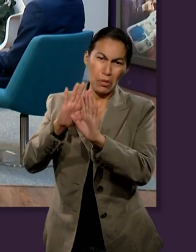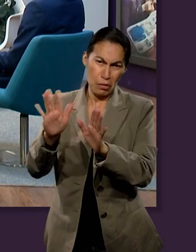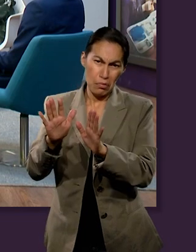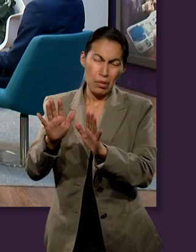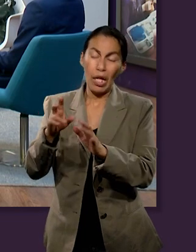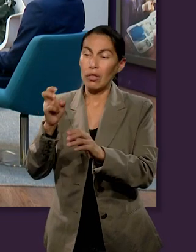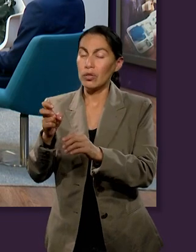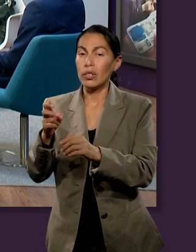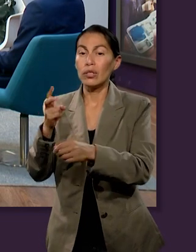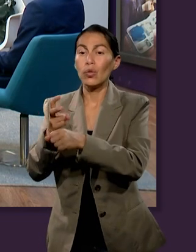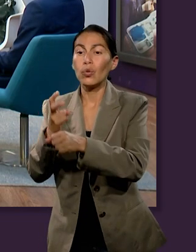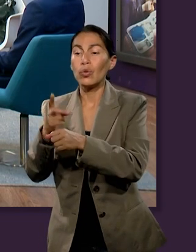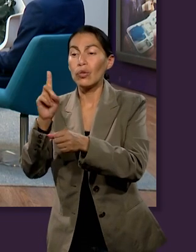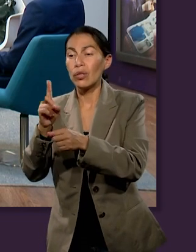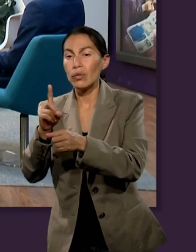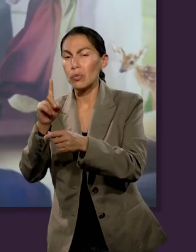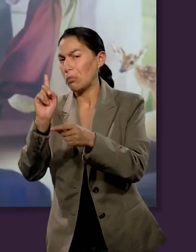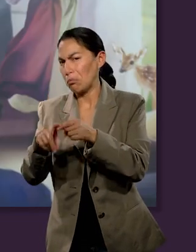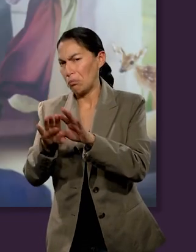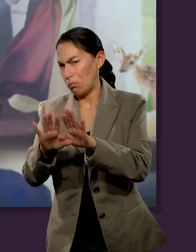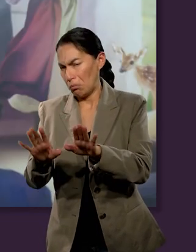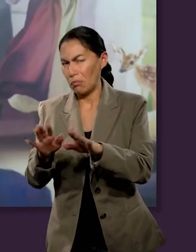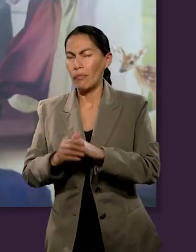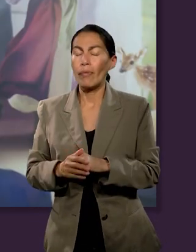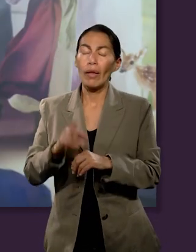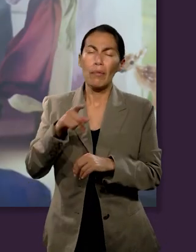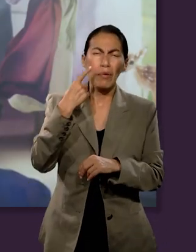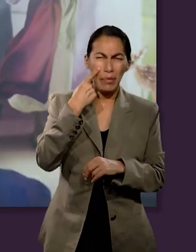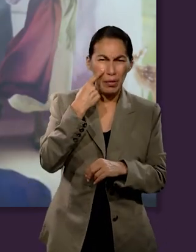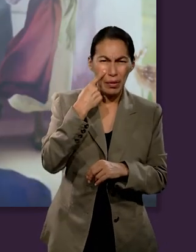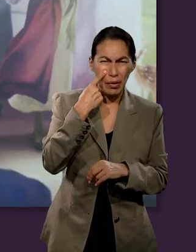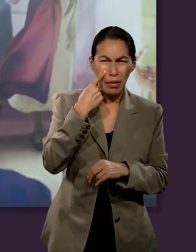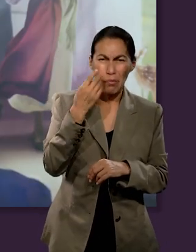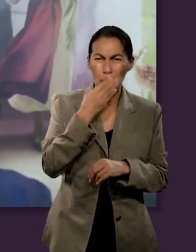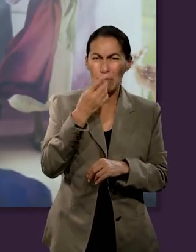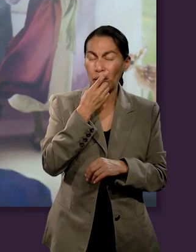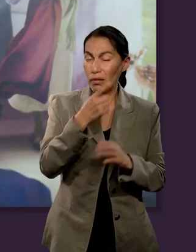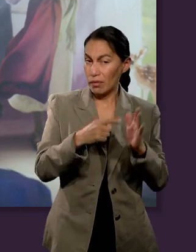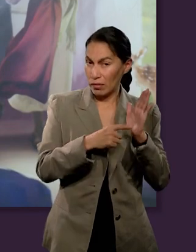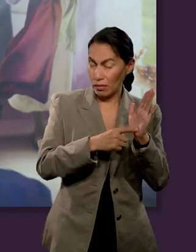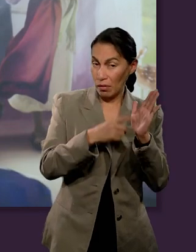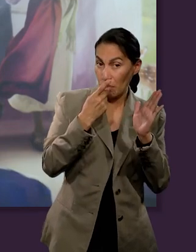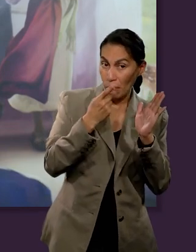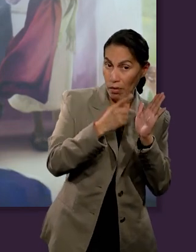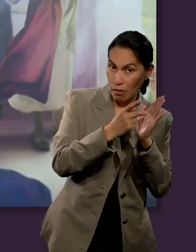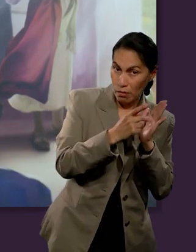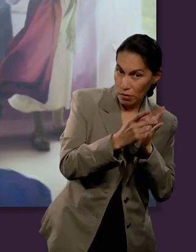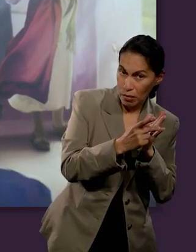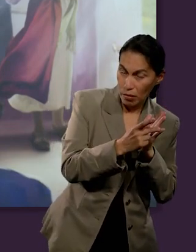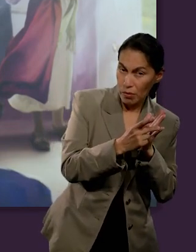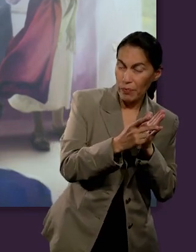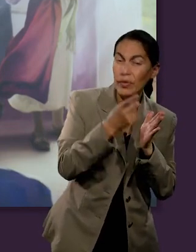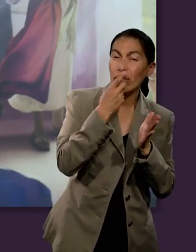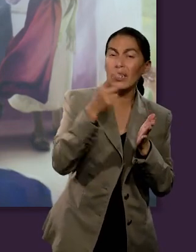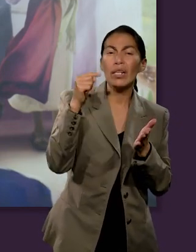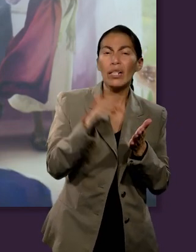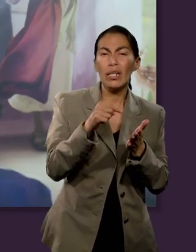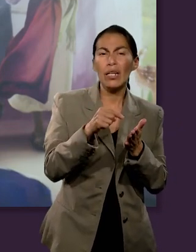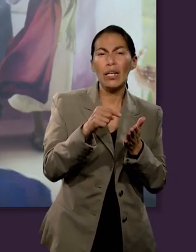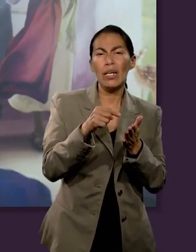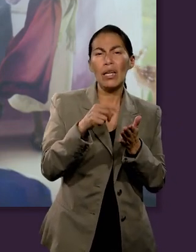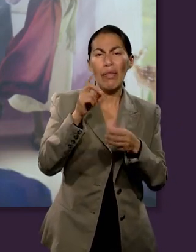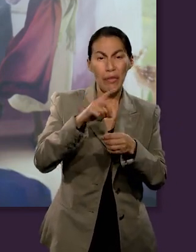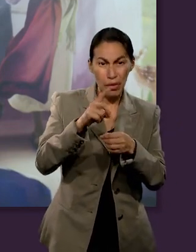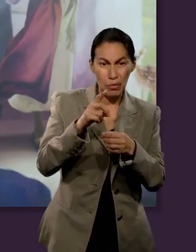de la existencia del templo. Una vez que el templo fue destruido, se dejó de dar ese segundo diezmo. Pero nosotros encontramos en los escritos de Pablo